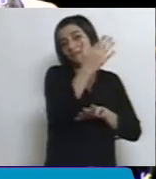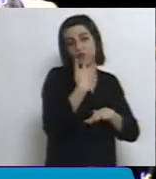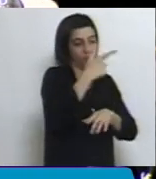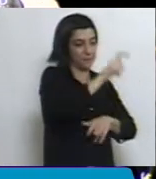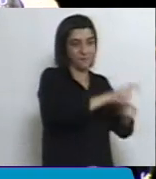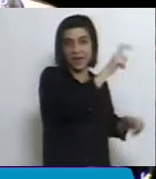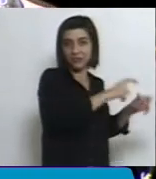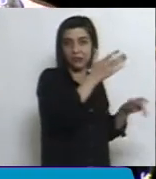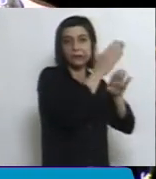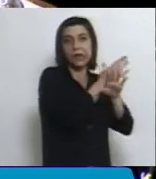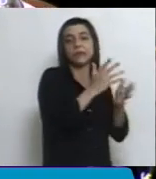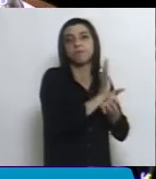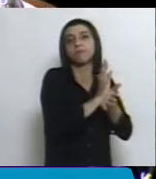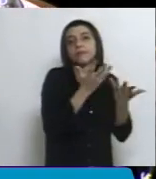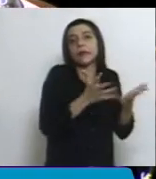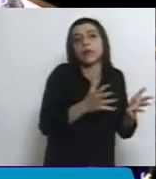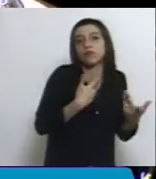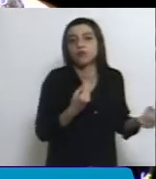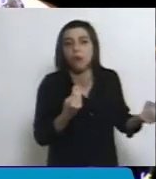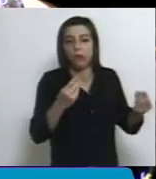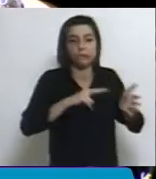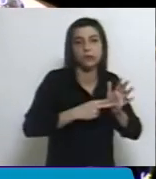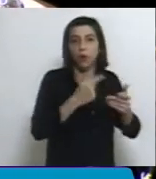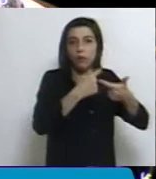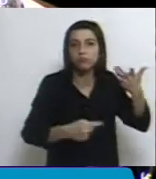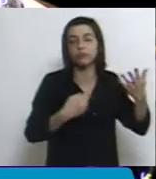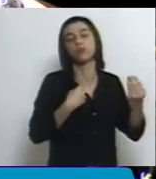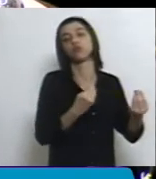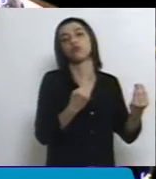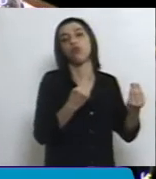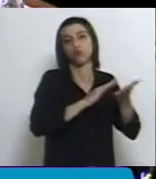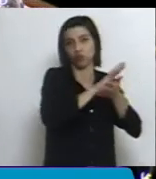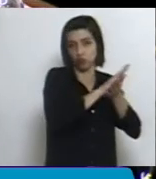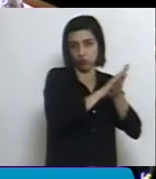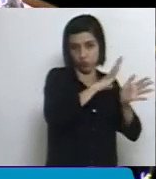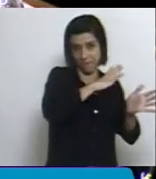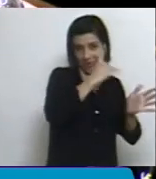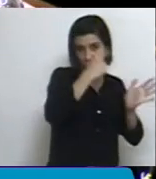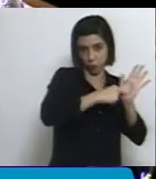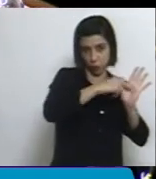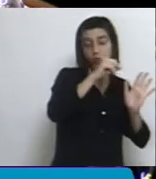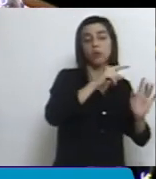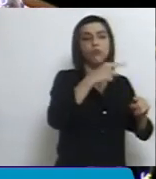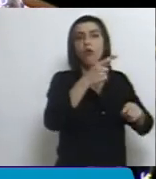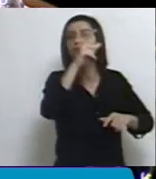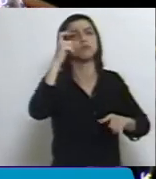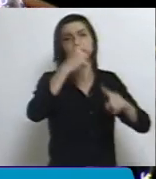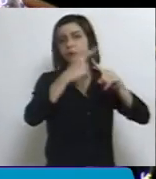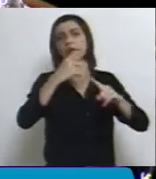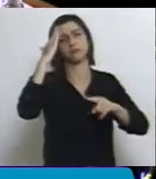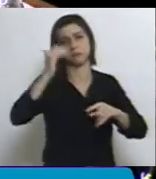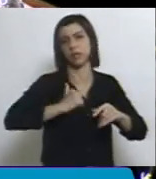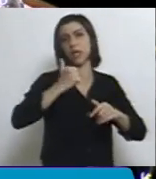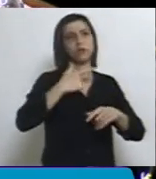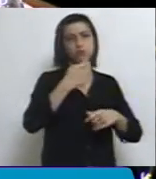sea un derecho de todos los ex combatientes de la gesta de las Malvinas